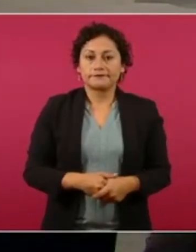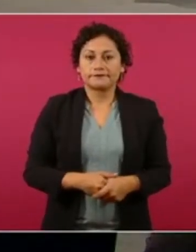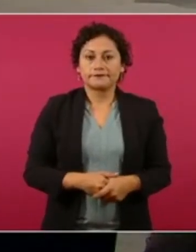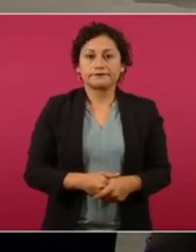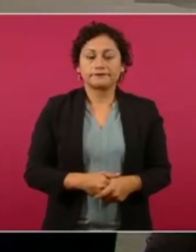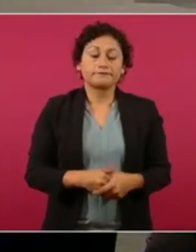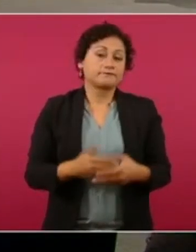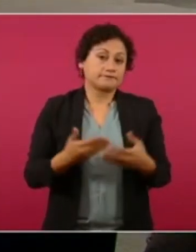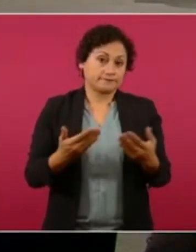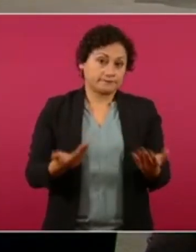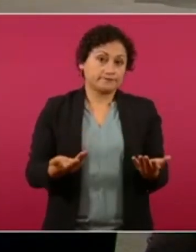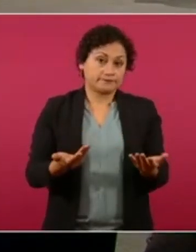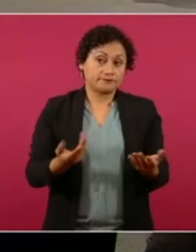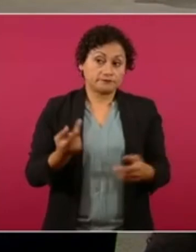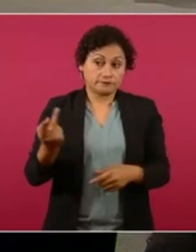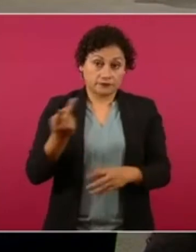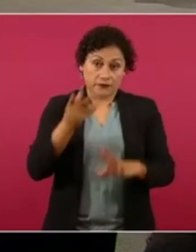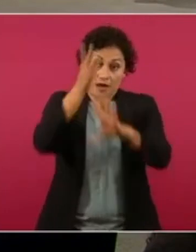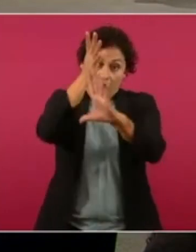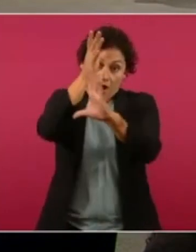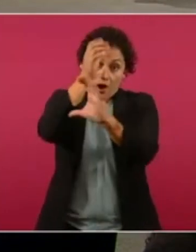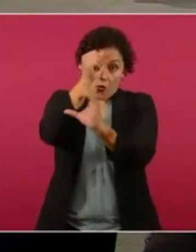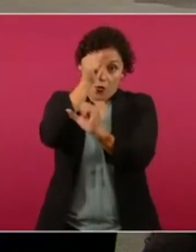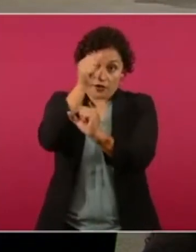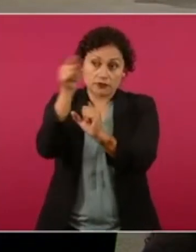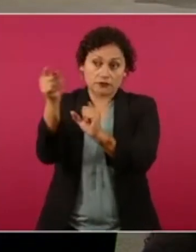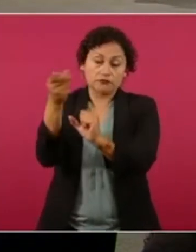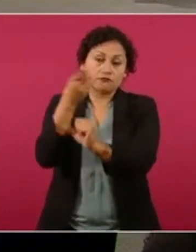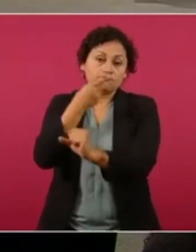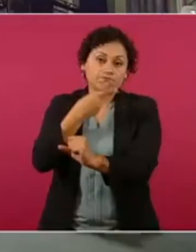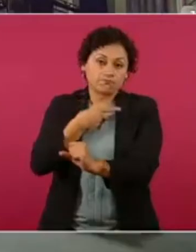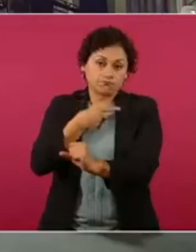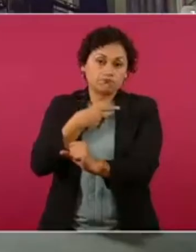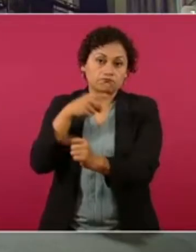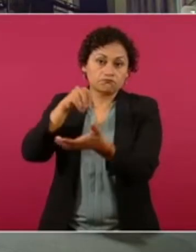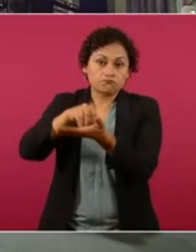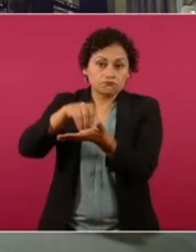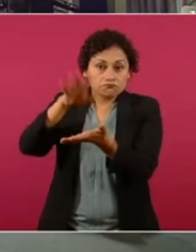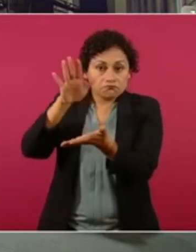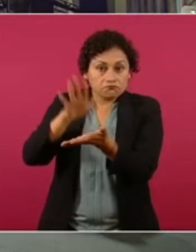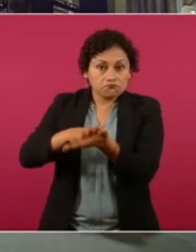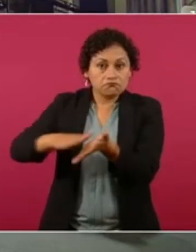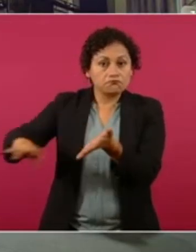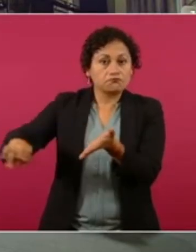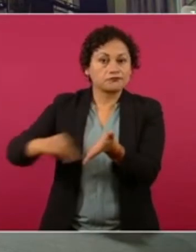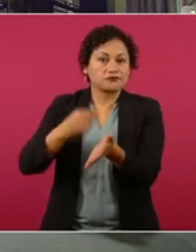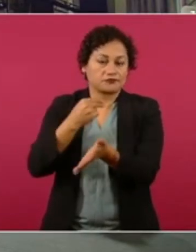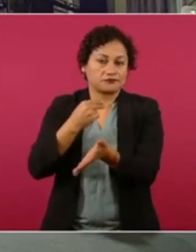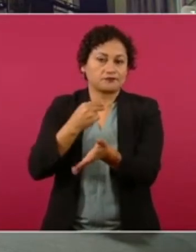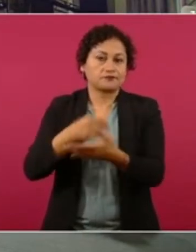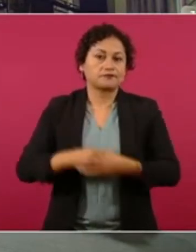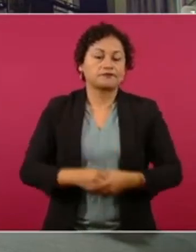Así nos los expresaron por escrito. Y